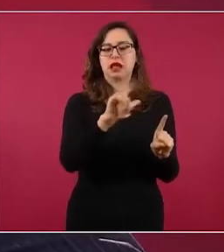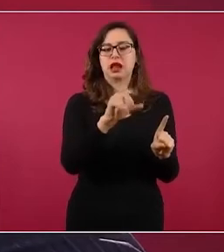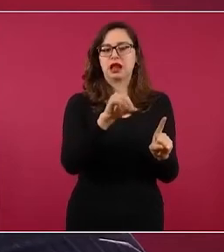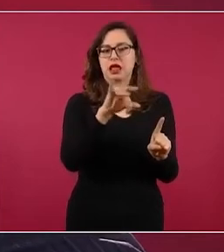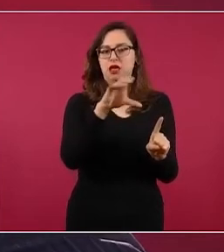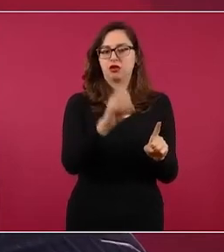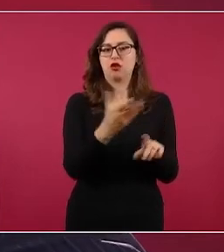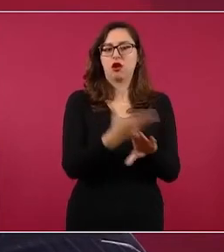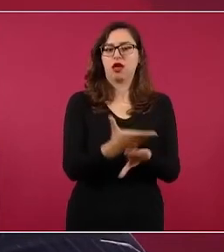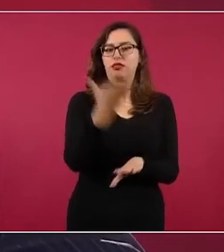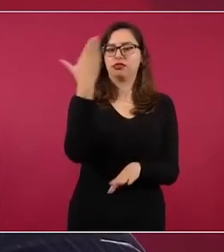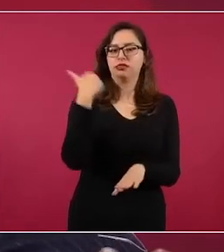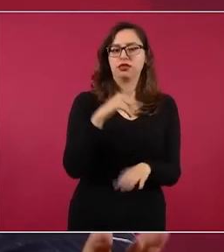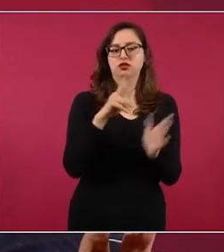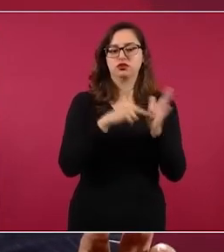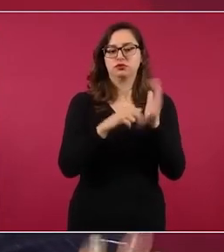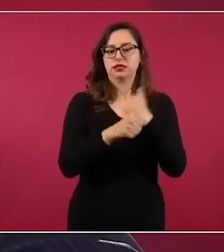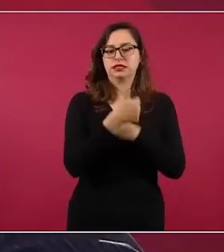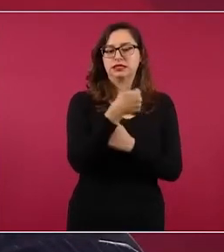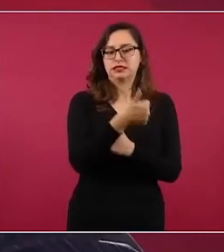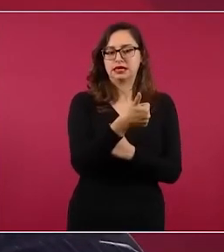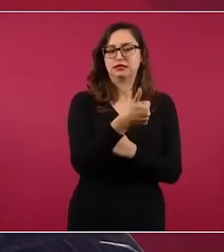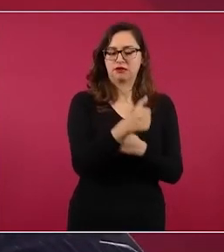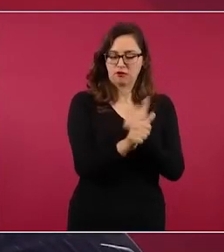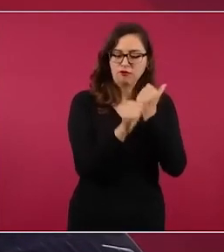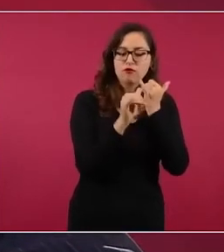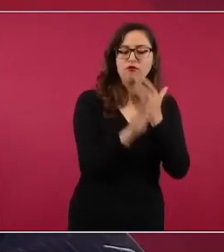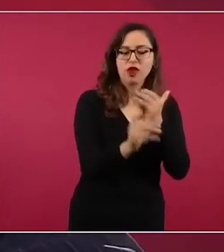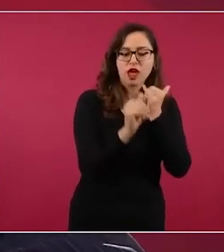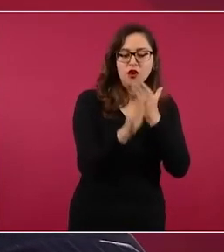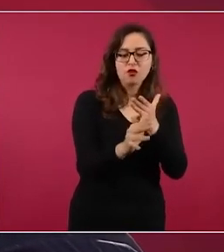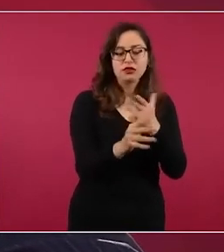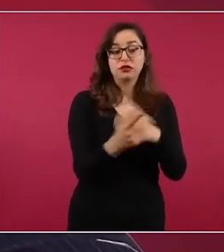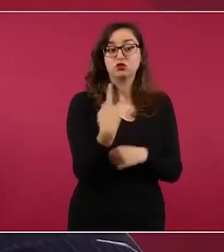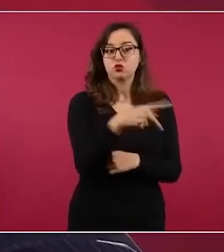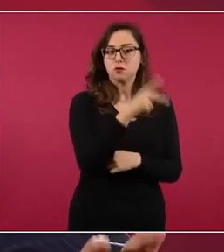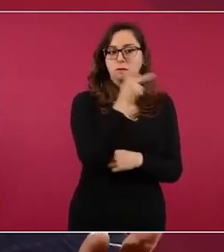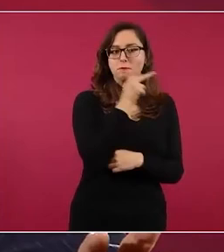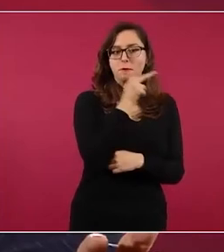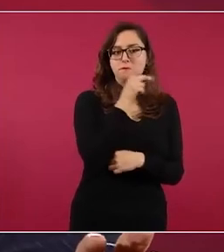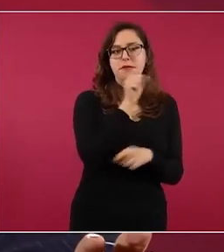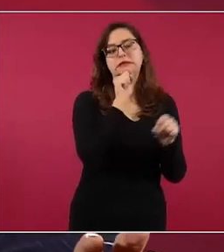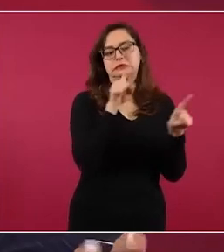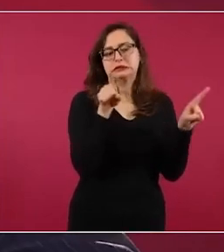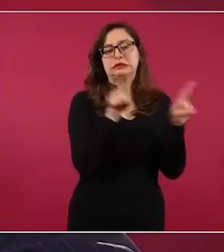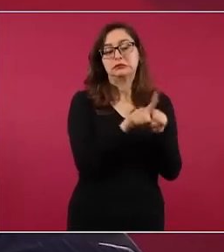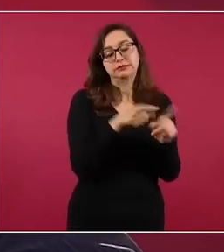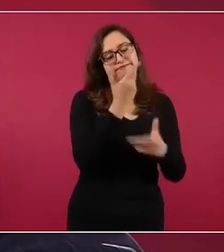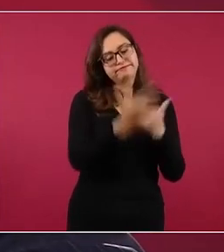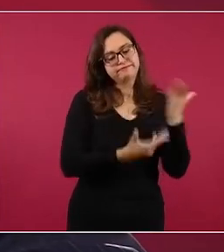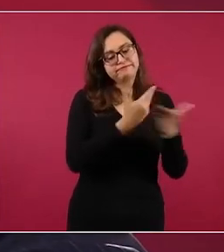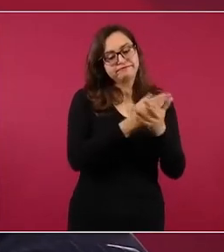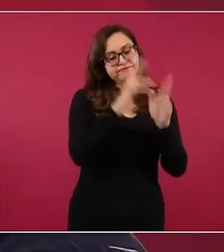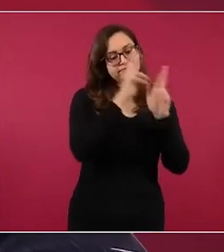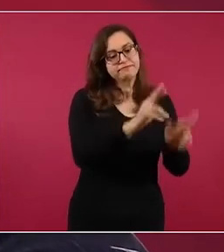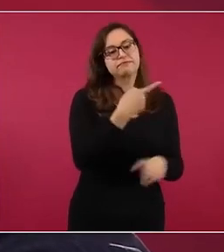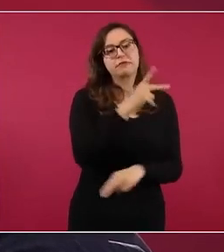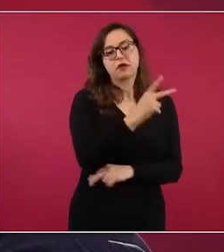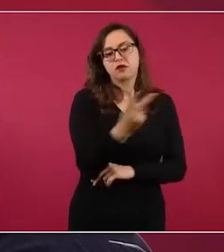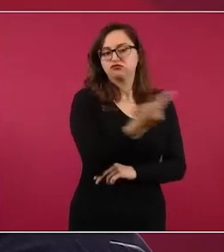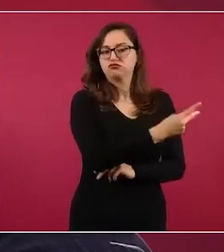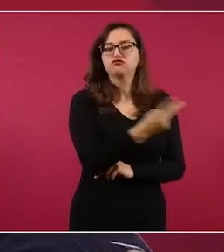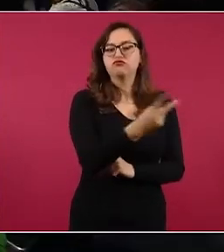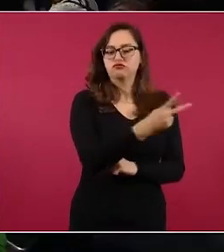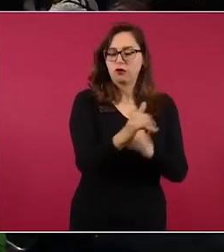El fraude del 2006. Sobre todo su papá, con todo respeto. Pero una vez